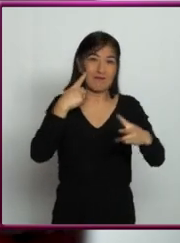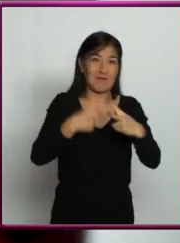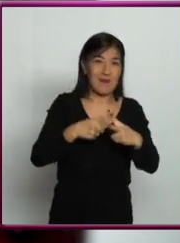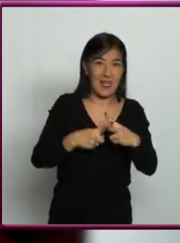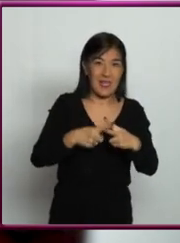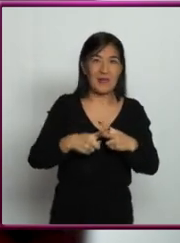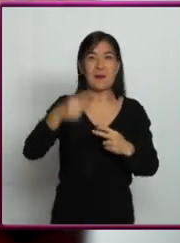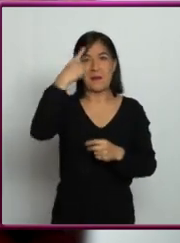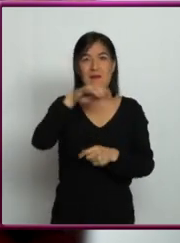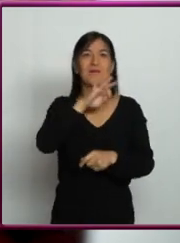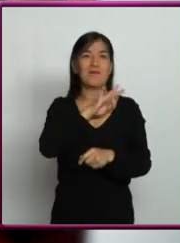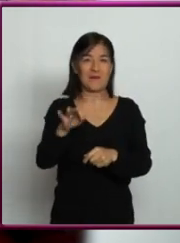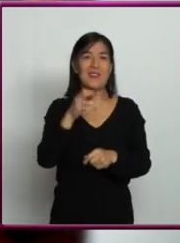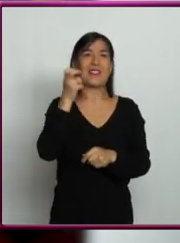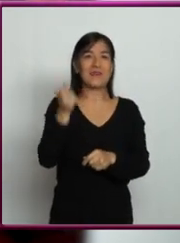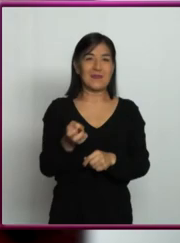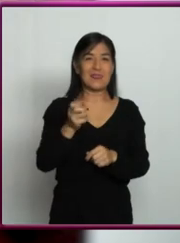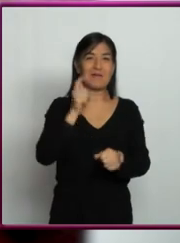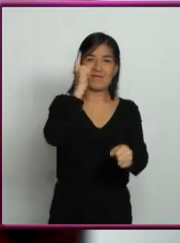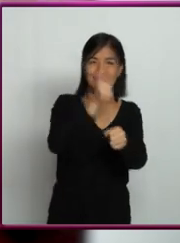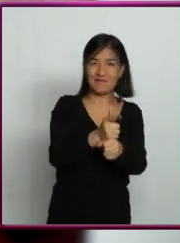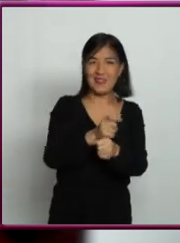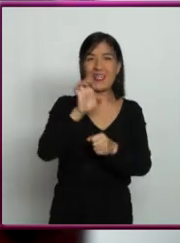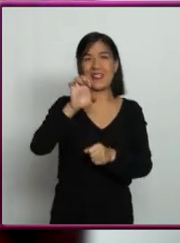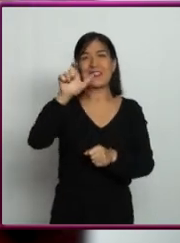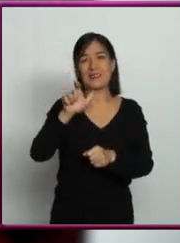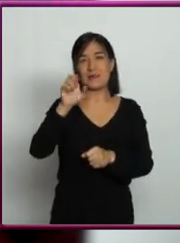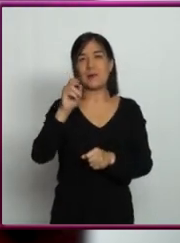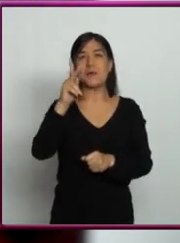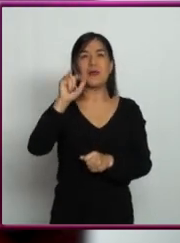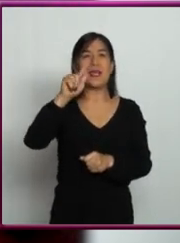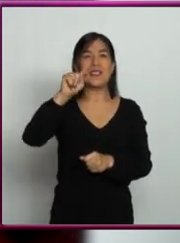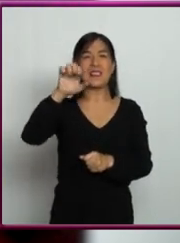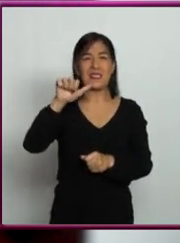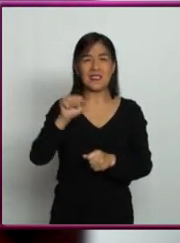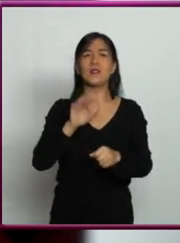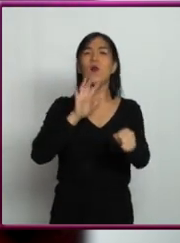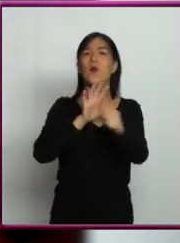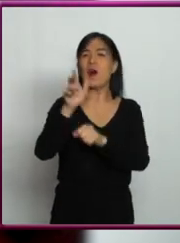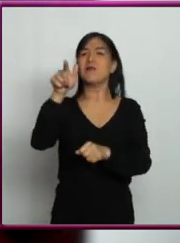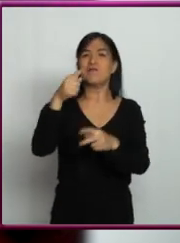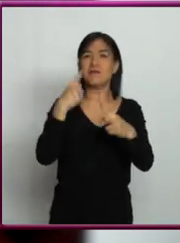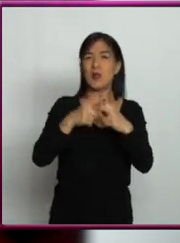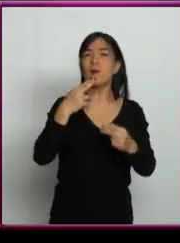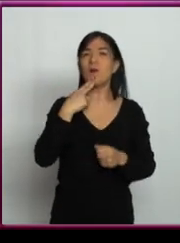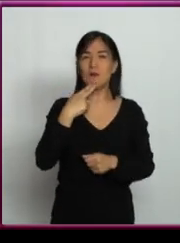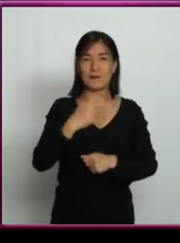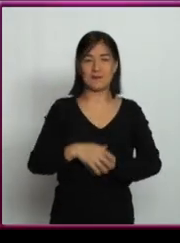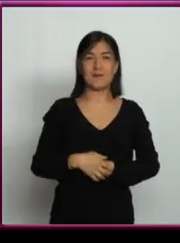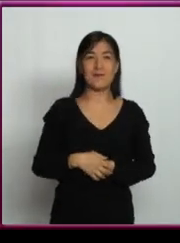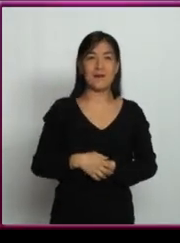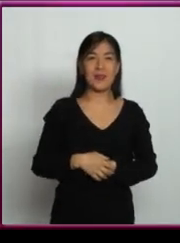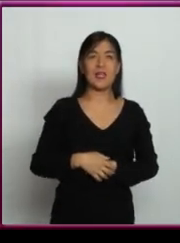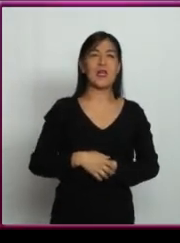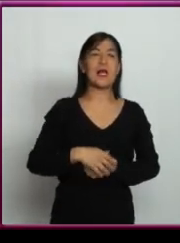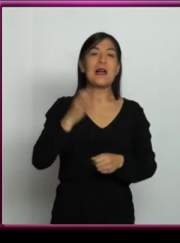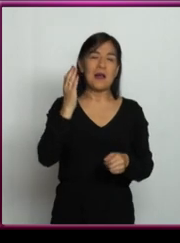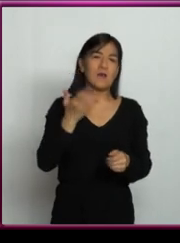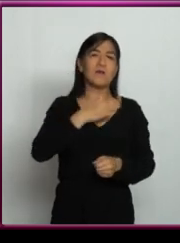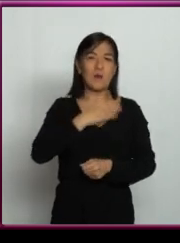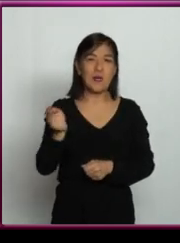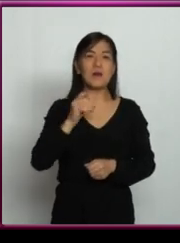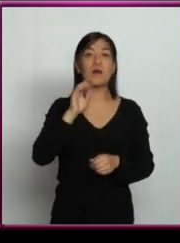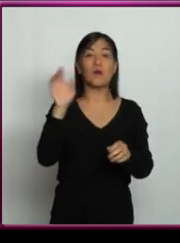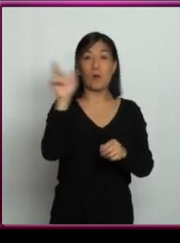para poder hacer estos descubrimientos de exoplanetas. ¿Qué matemáticas se utilizarían? Bueno, lo que se hace es que una vez que se ha